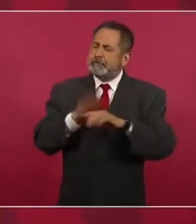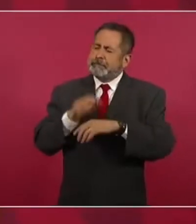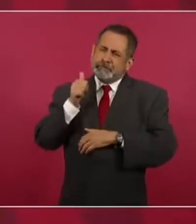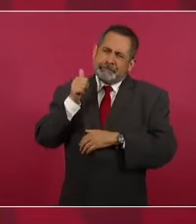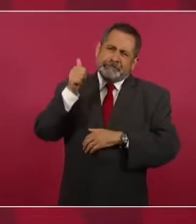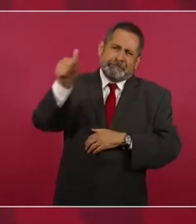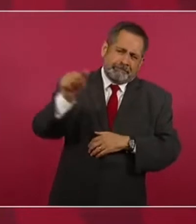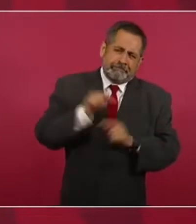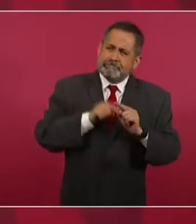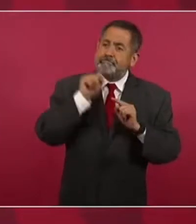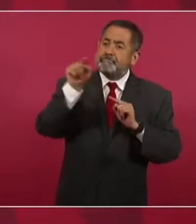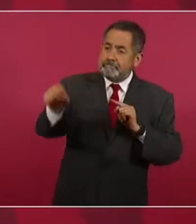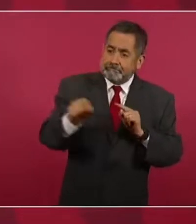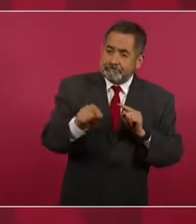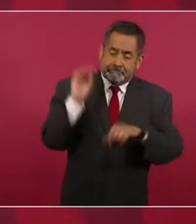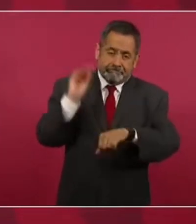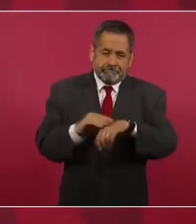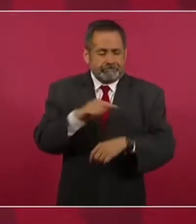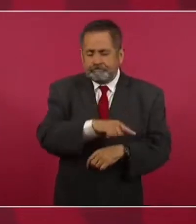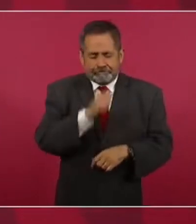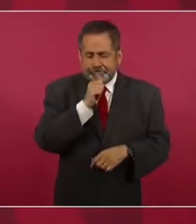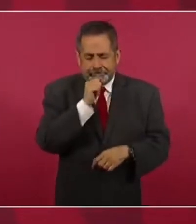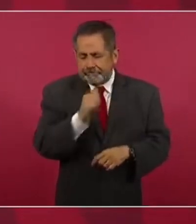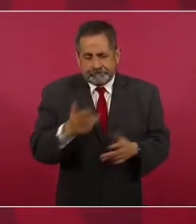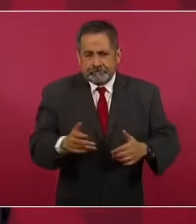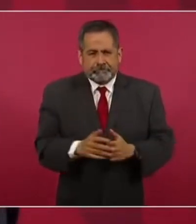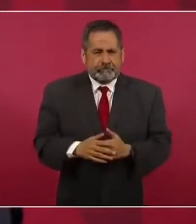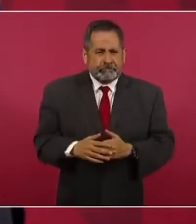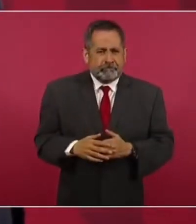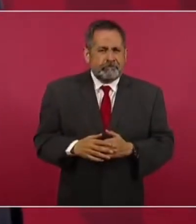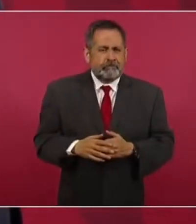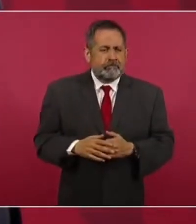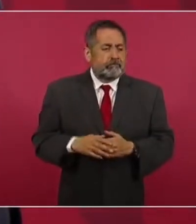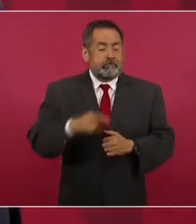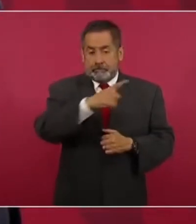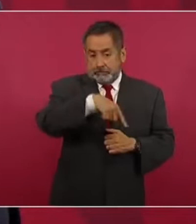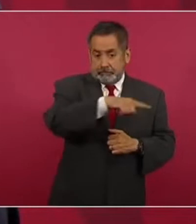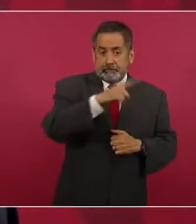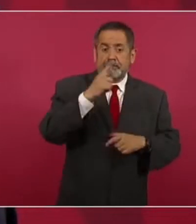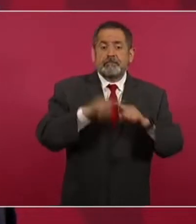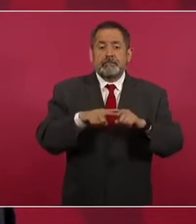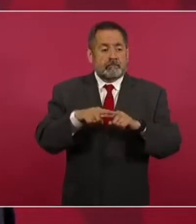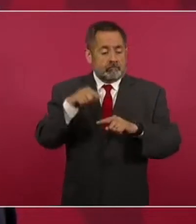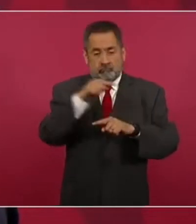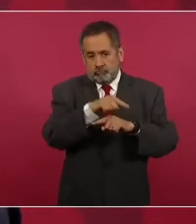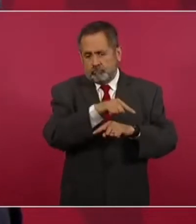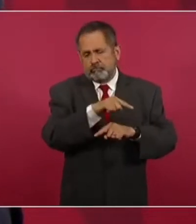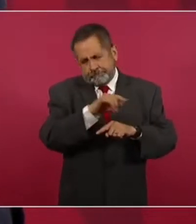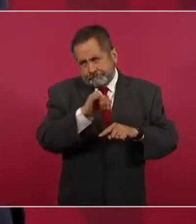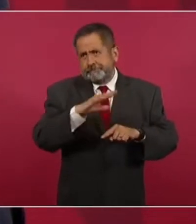apartadas. Tienen concentradas sus